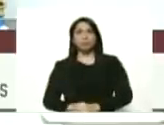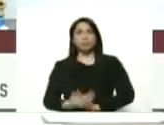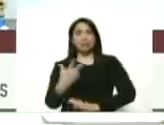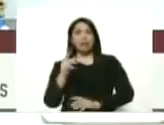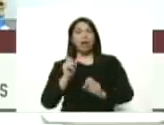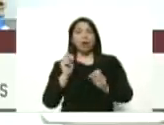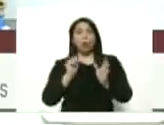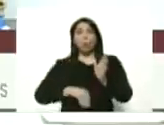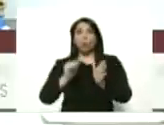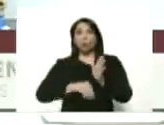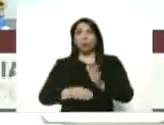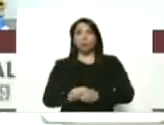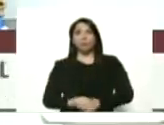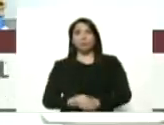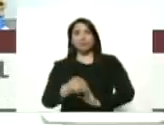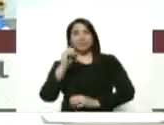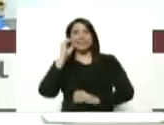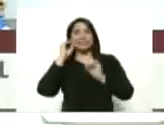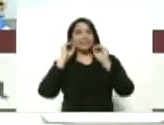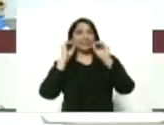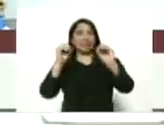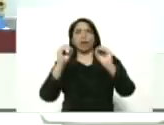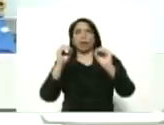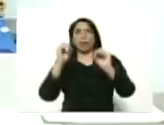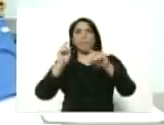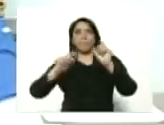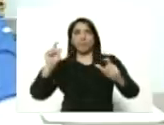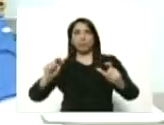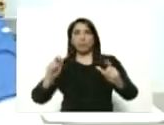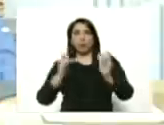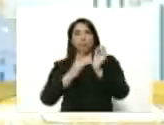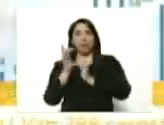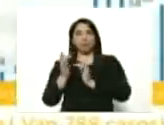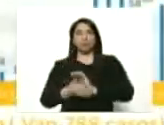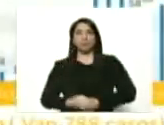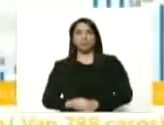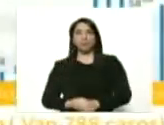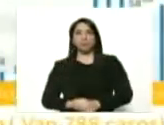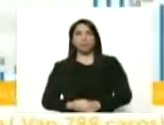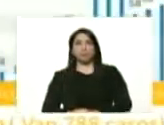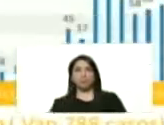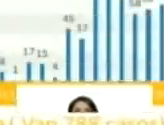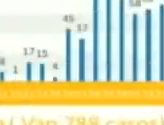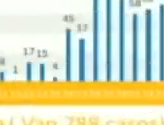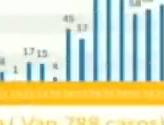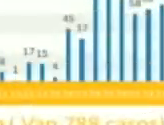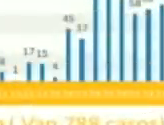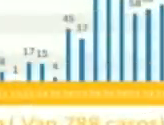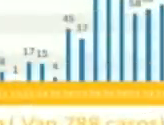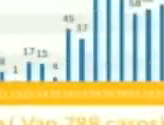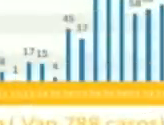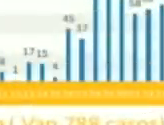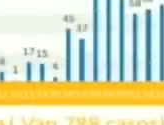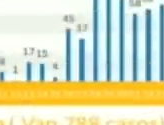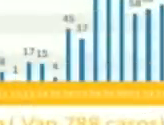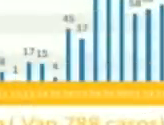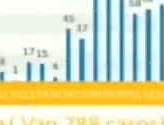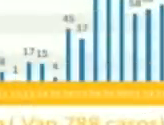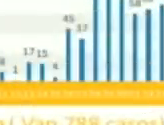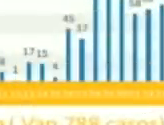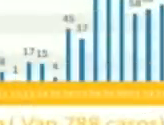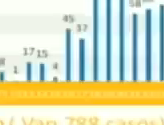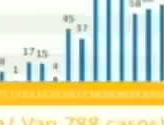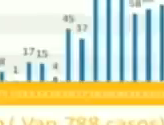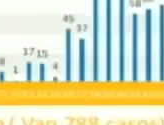oportunidades cero casos, en abril. Bueno, mayo comenzó con una ligera subida